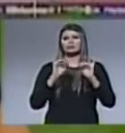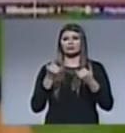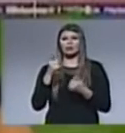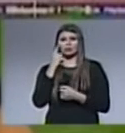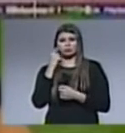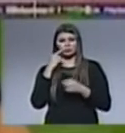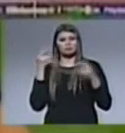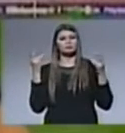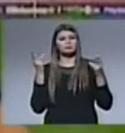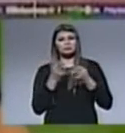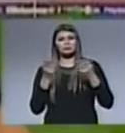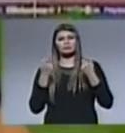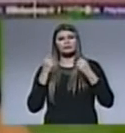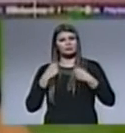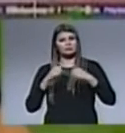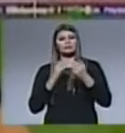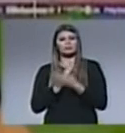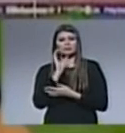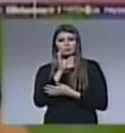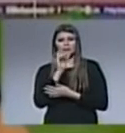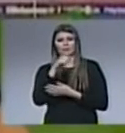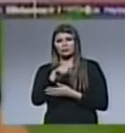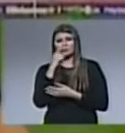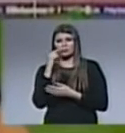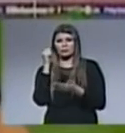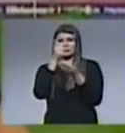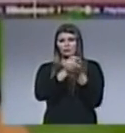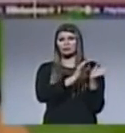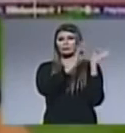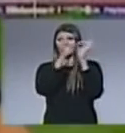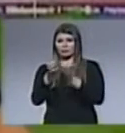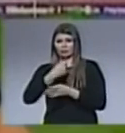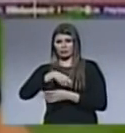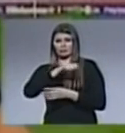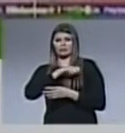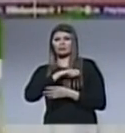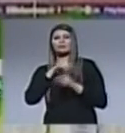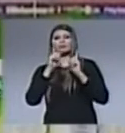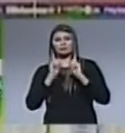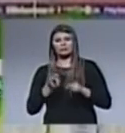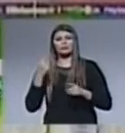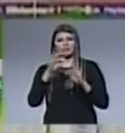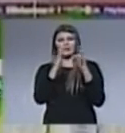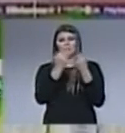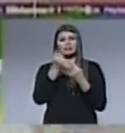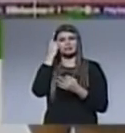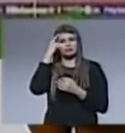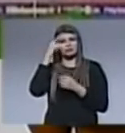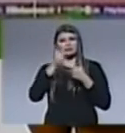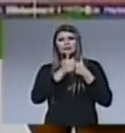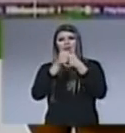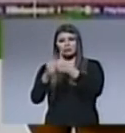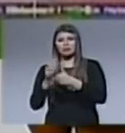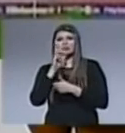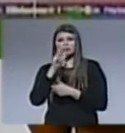futbolista del Barcelona hará las veces de tutor del jugador con su llegada a España la familia de Neymar sabe que no habrá mejor guía para su hijo